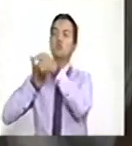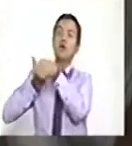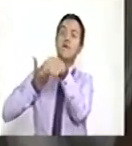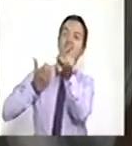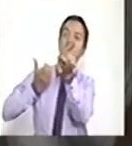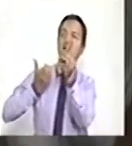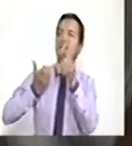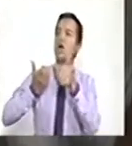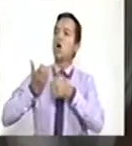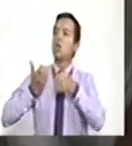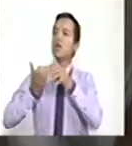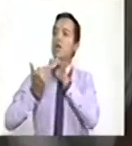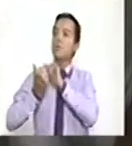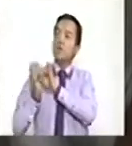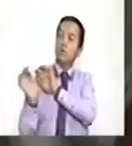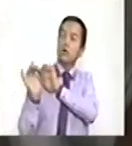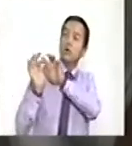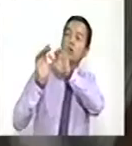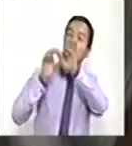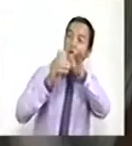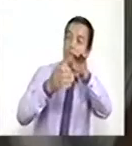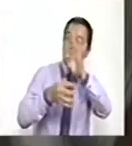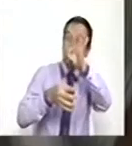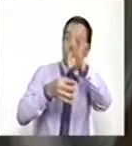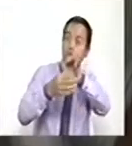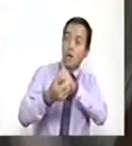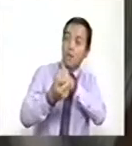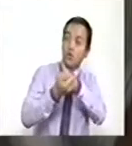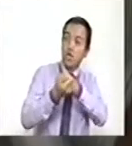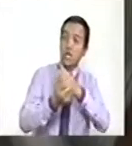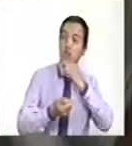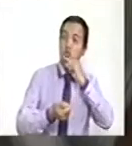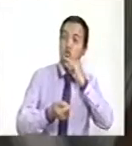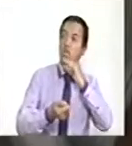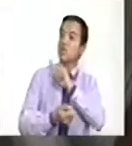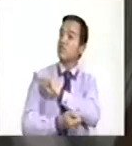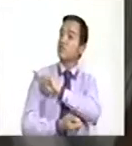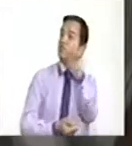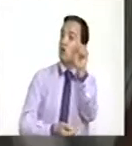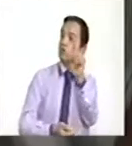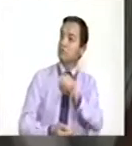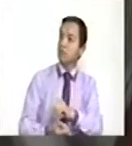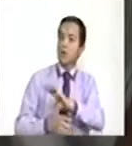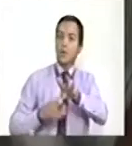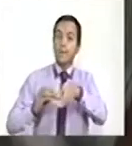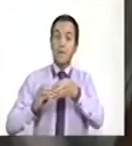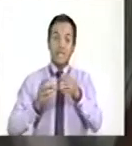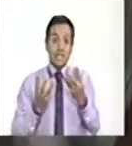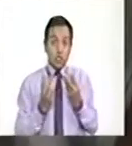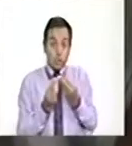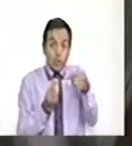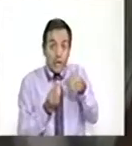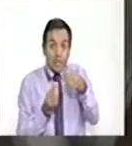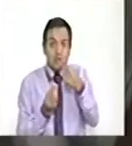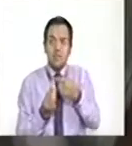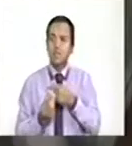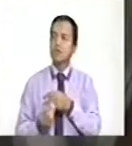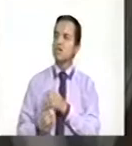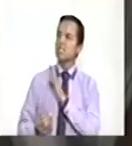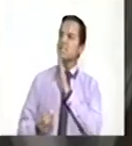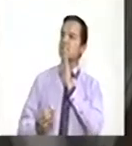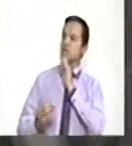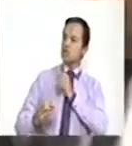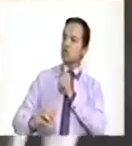candidato Duque. Y anunciaron a la comunidad que en los próximos días ellos dirán por quién hay que